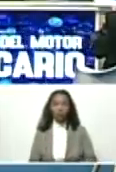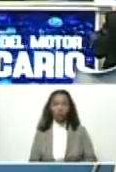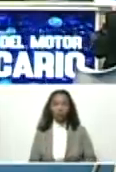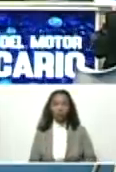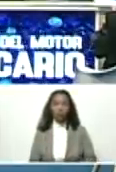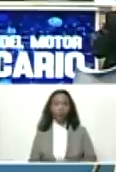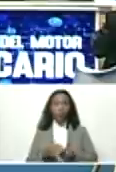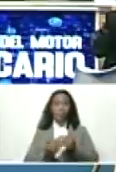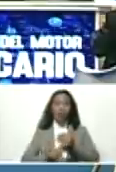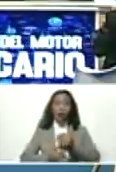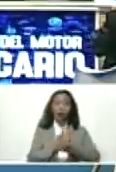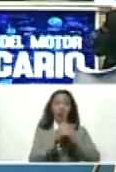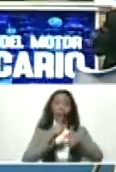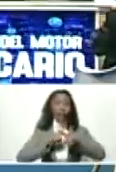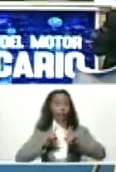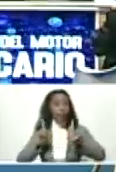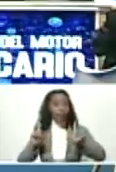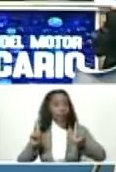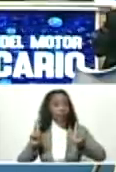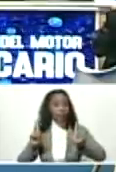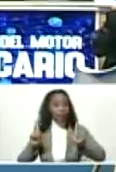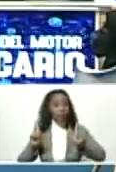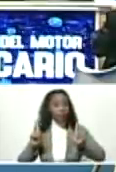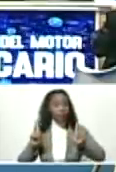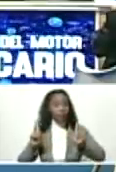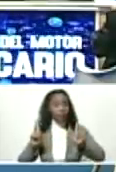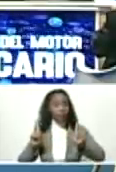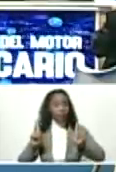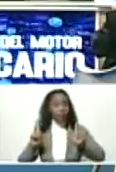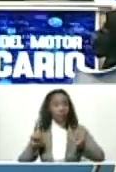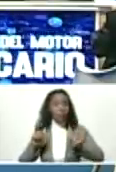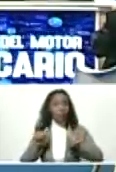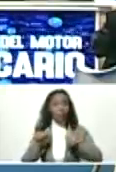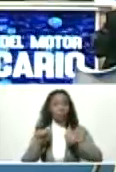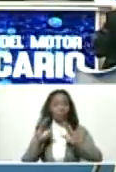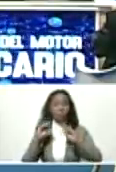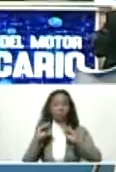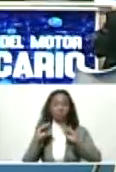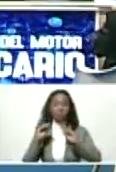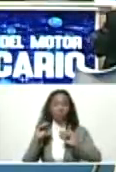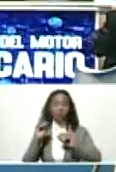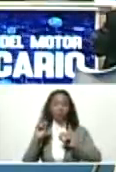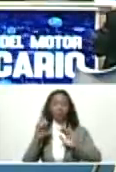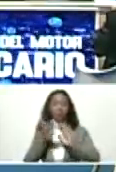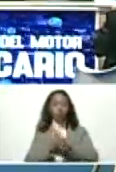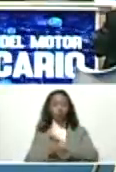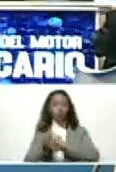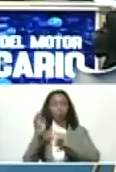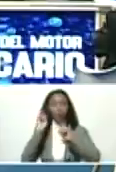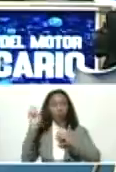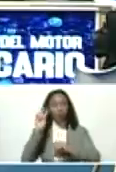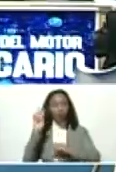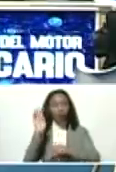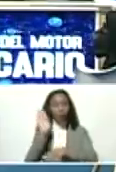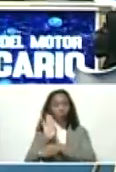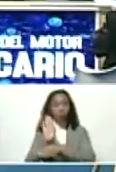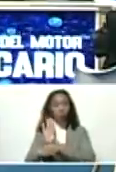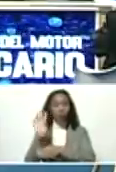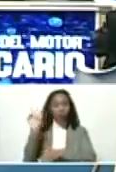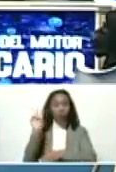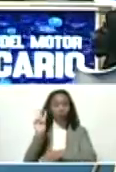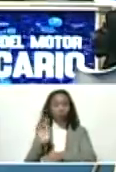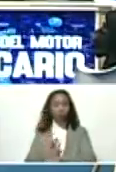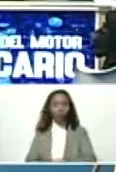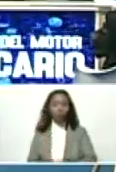más allá de las diferencias bien hablar de Venezuela cuidar a Venezuela